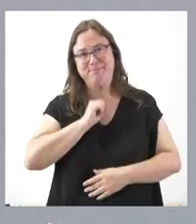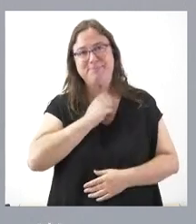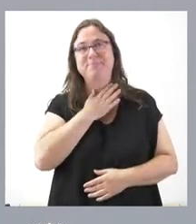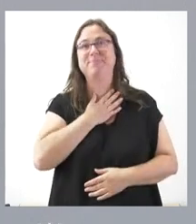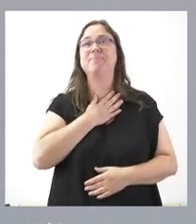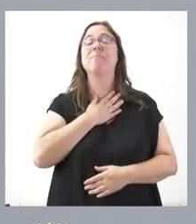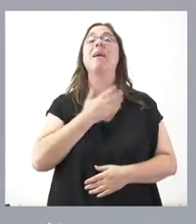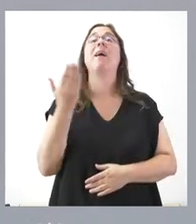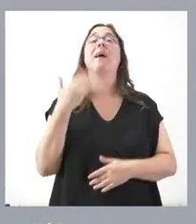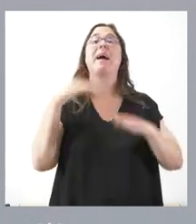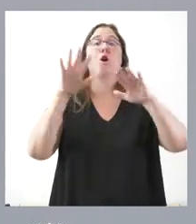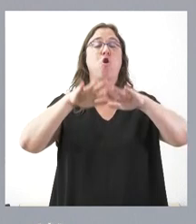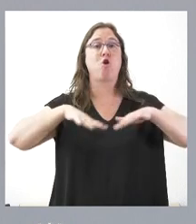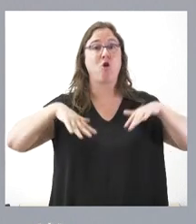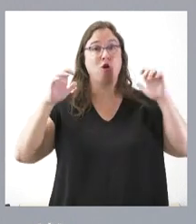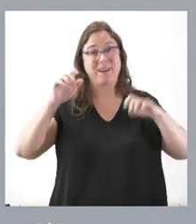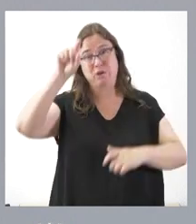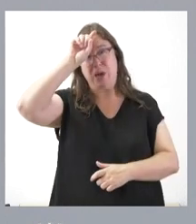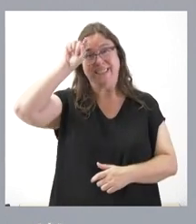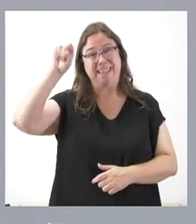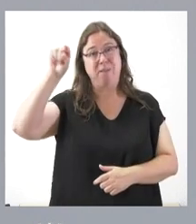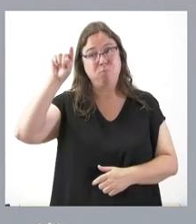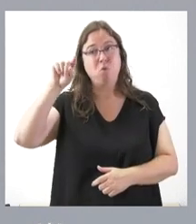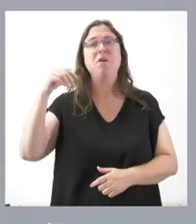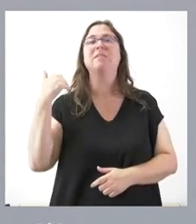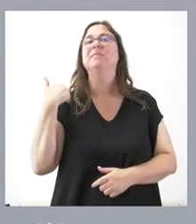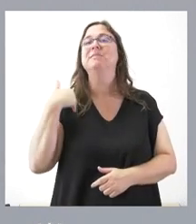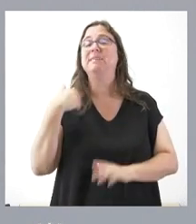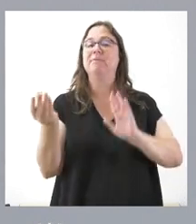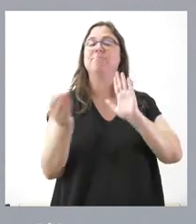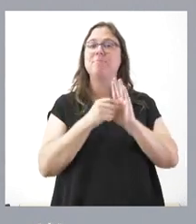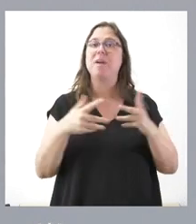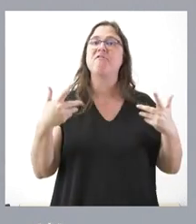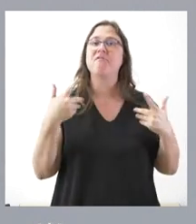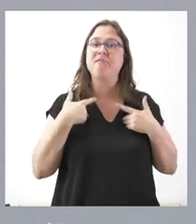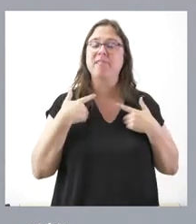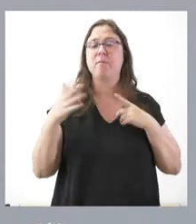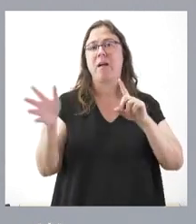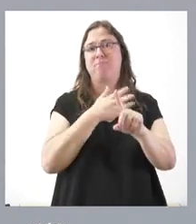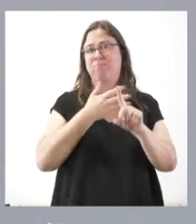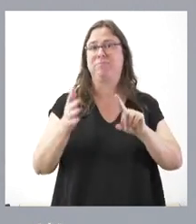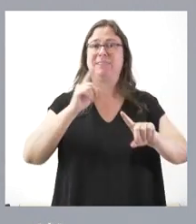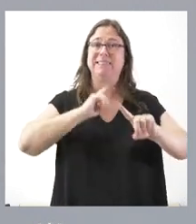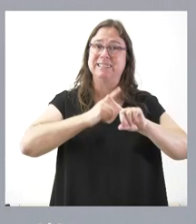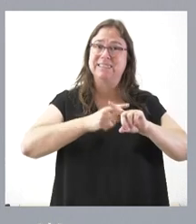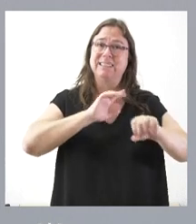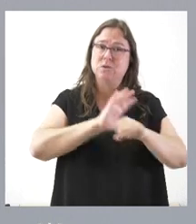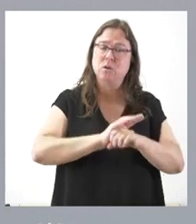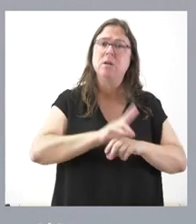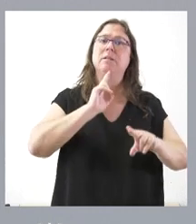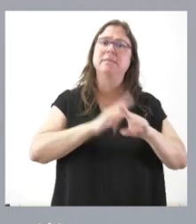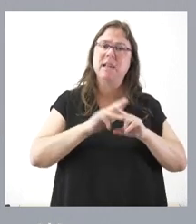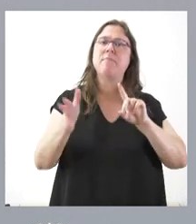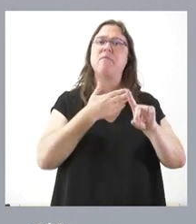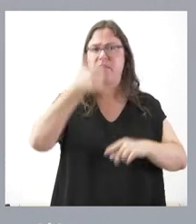Congreso de Estambul, incorporaba ya la consideración de las víctimas de agresiones sexuales como víctimas de violencia